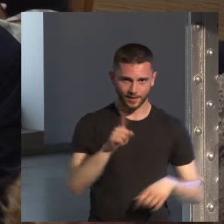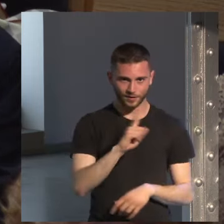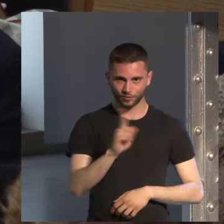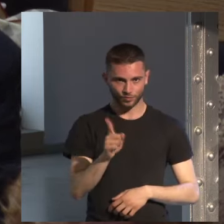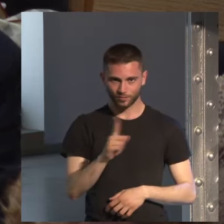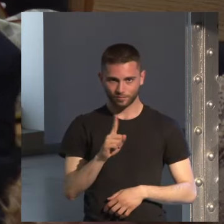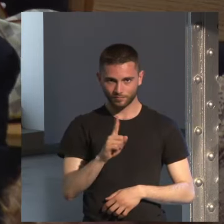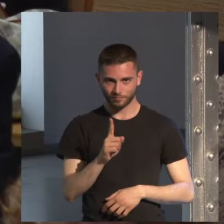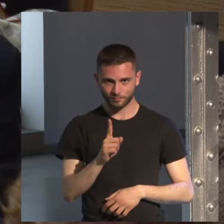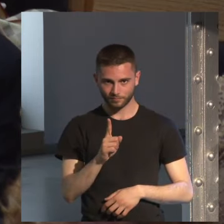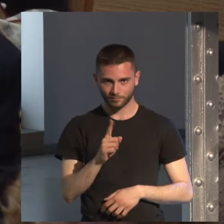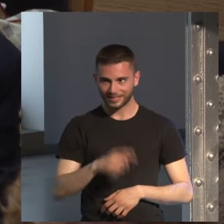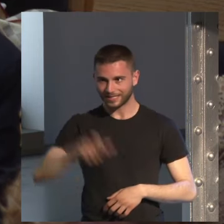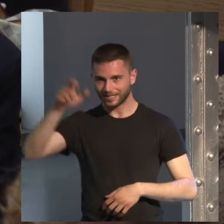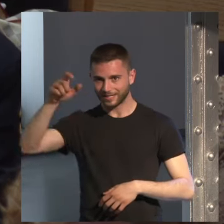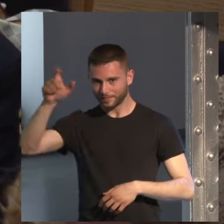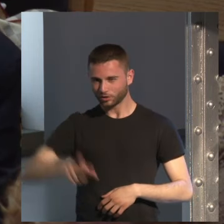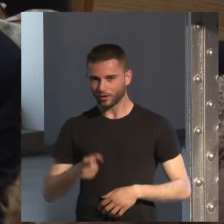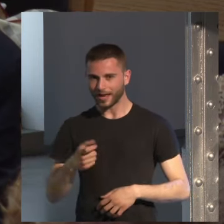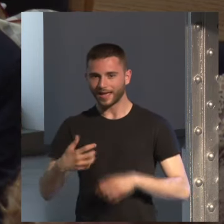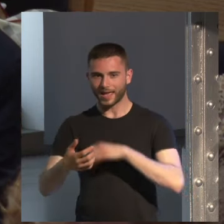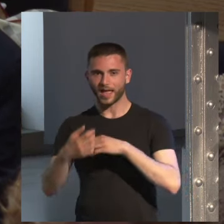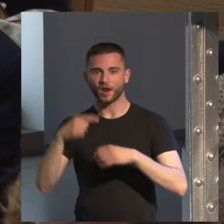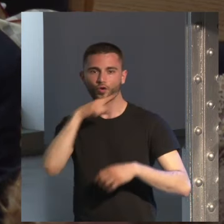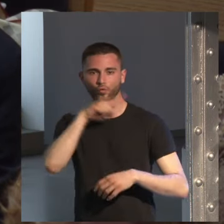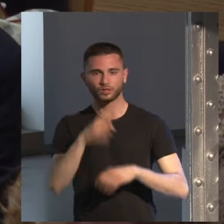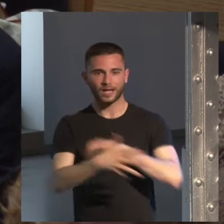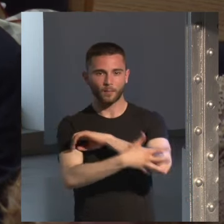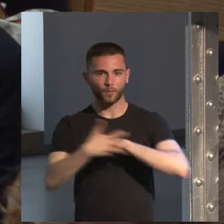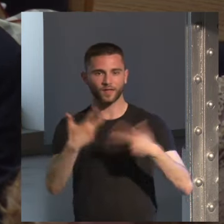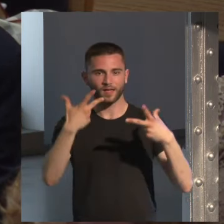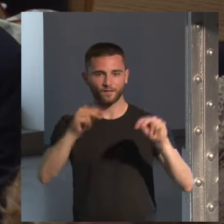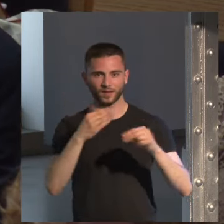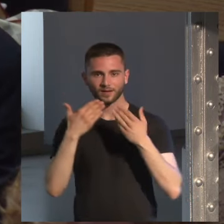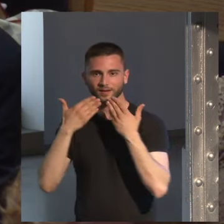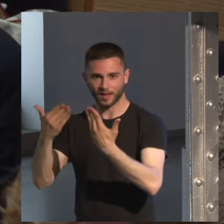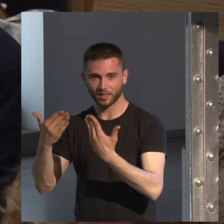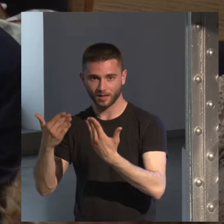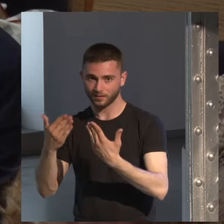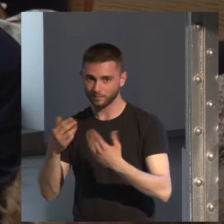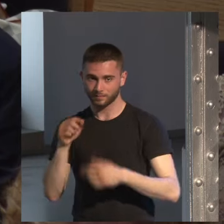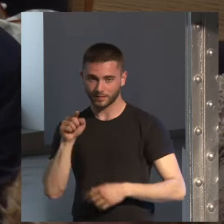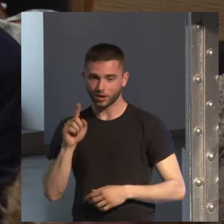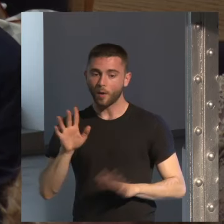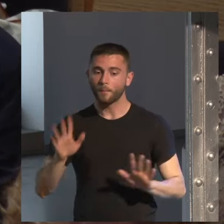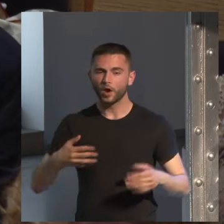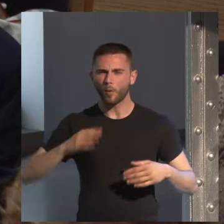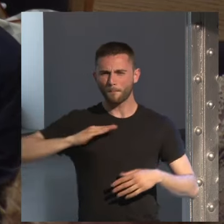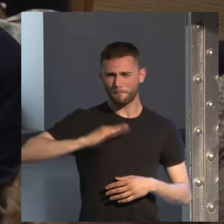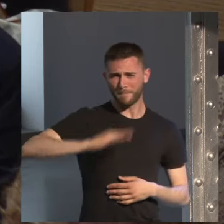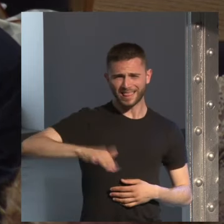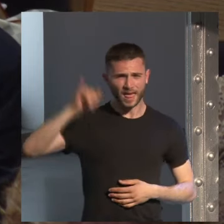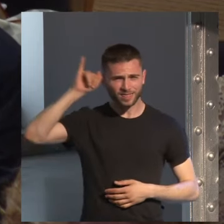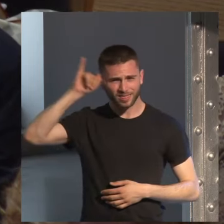sacó a Rusia de esa pobreza extrema que había pero digamos la maldad diabólica que tenía